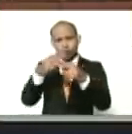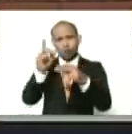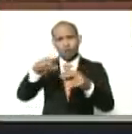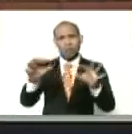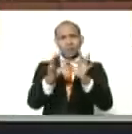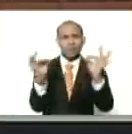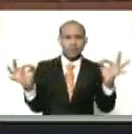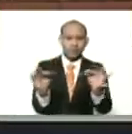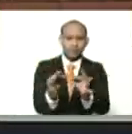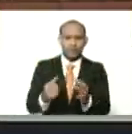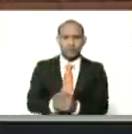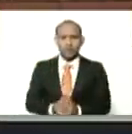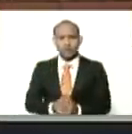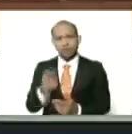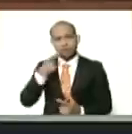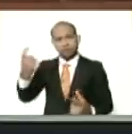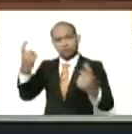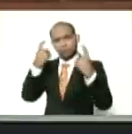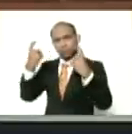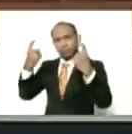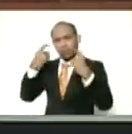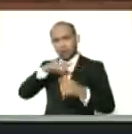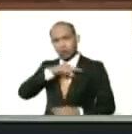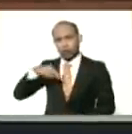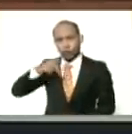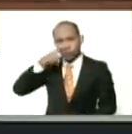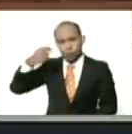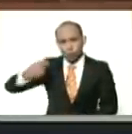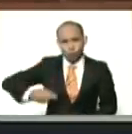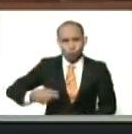familia, y nos enseña a nosotros, los hombres,